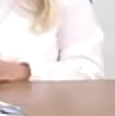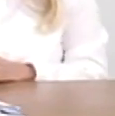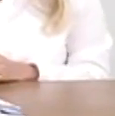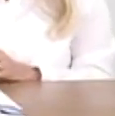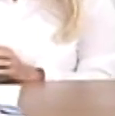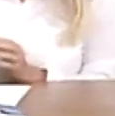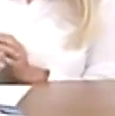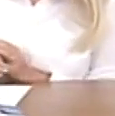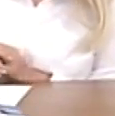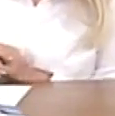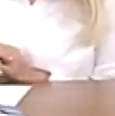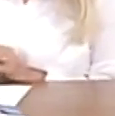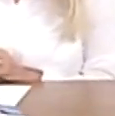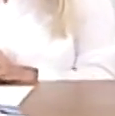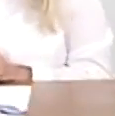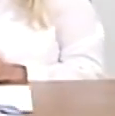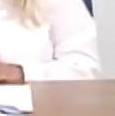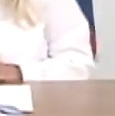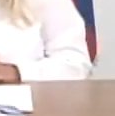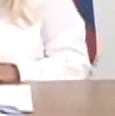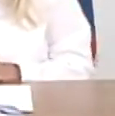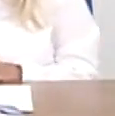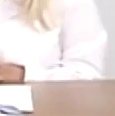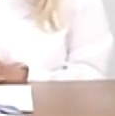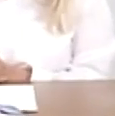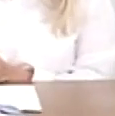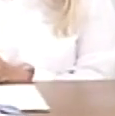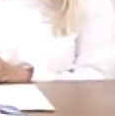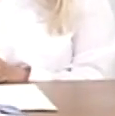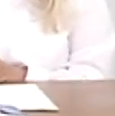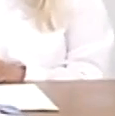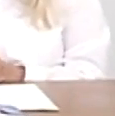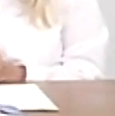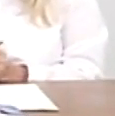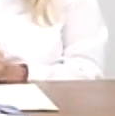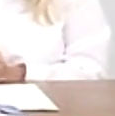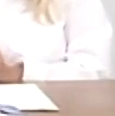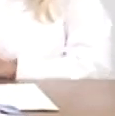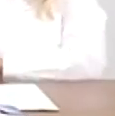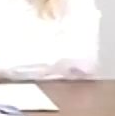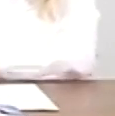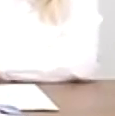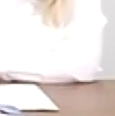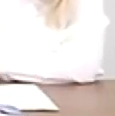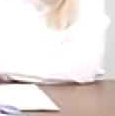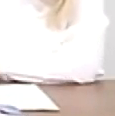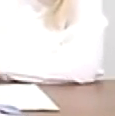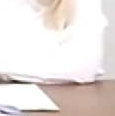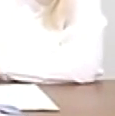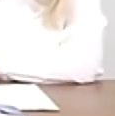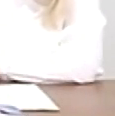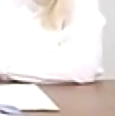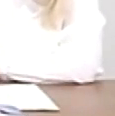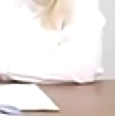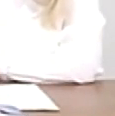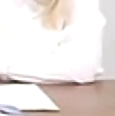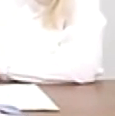gracias. Silvia, como ustedes saben y ven, es una mujer muy inteligente, muy inteligente.